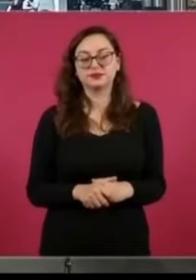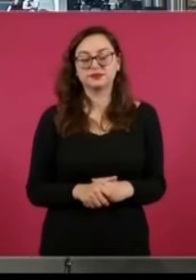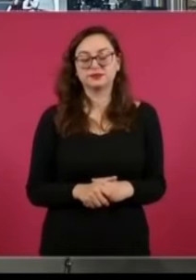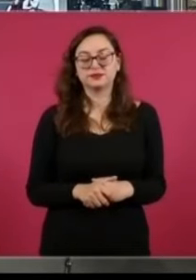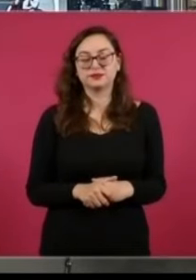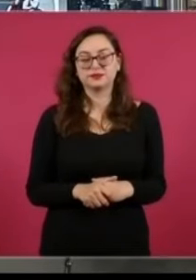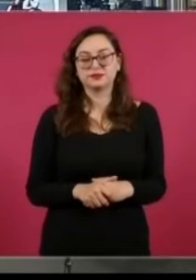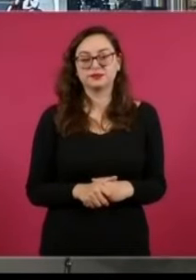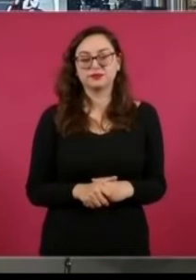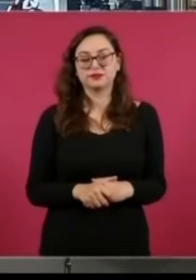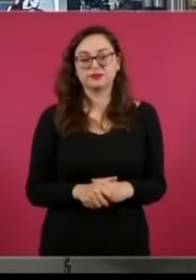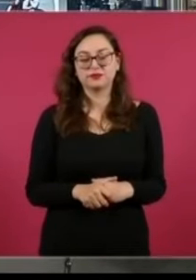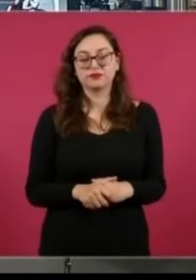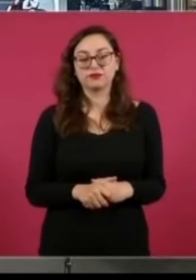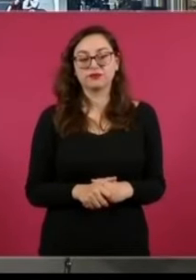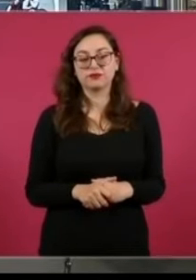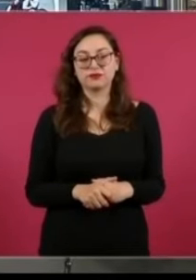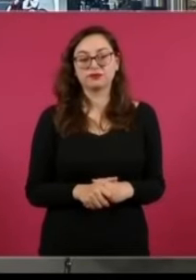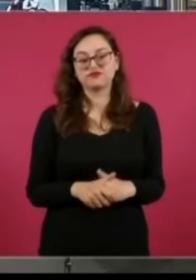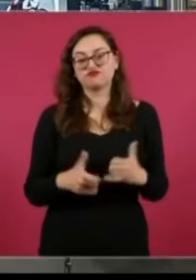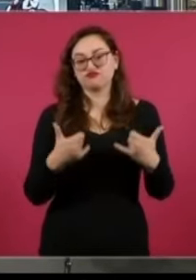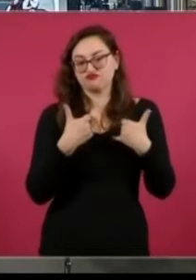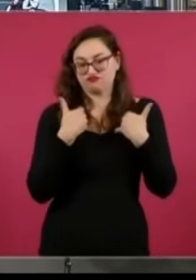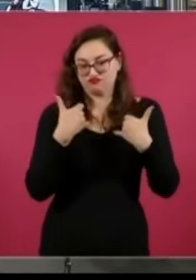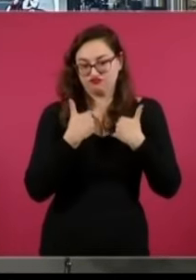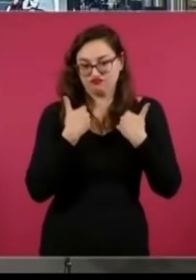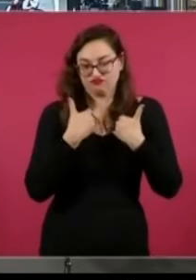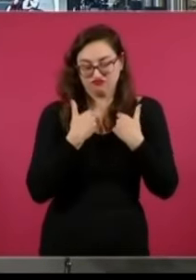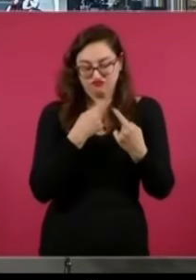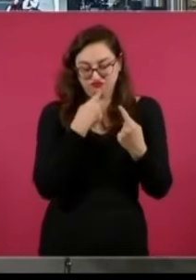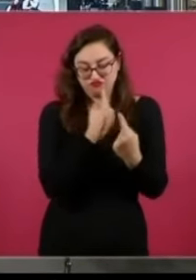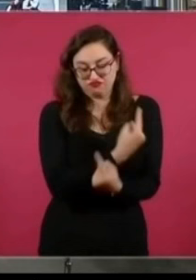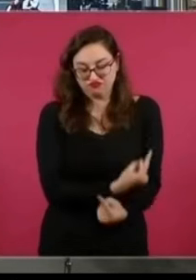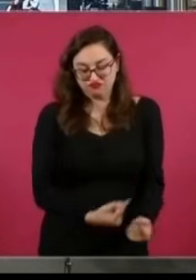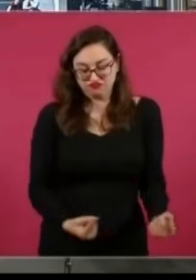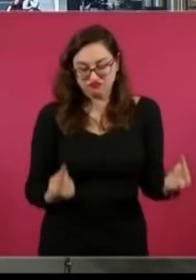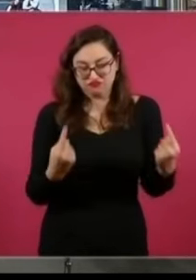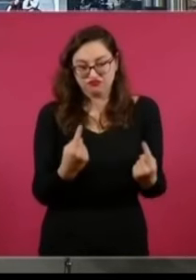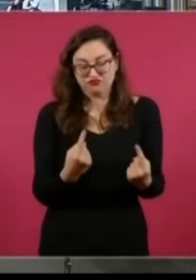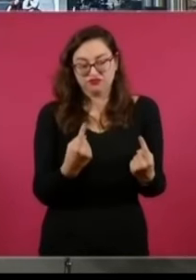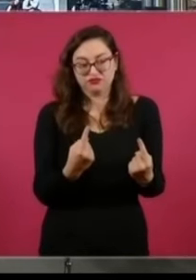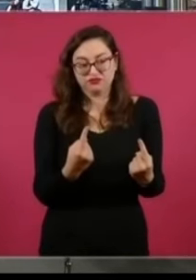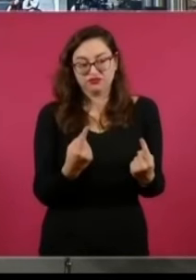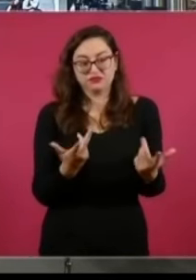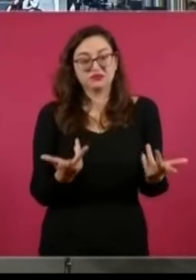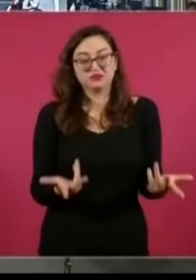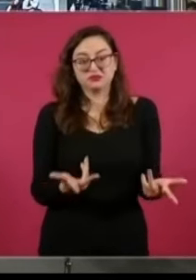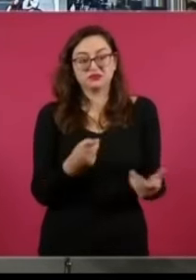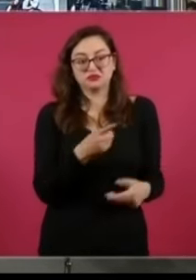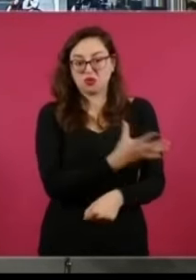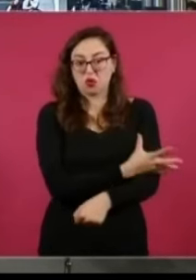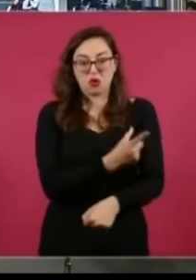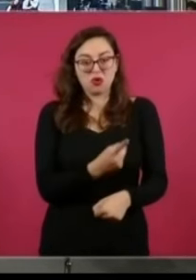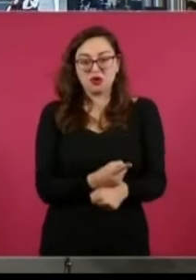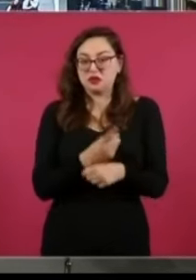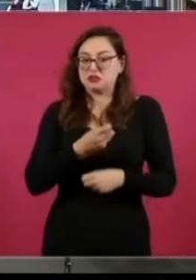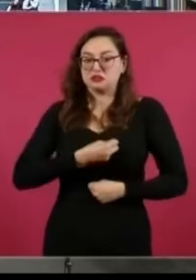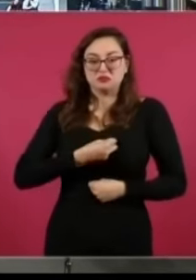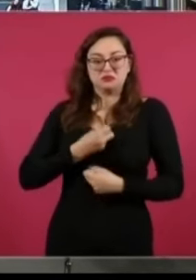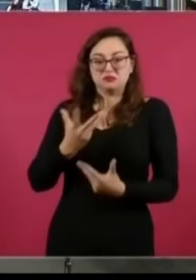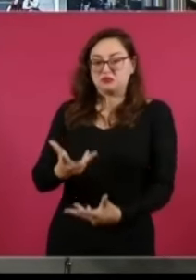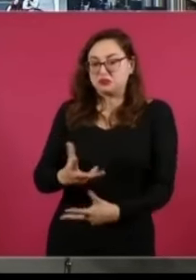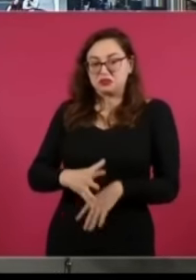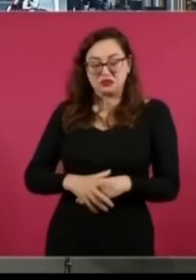espacio, tú formas parte de este equipo de informadores. Entonces, la última pregunta, breve respuesta, te pido, por favor. ¿Va a proceder Mexicanos contra la